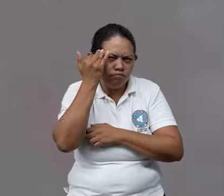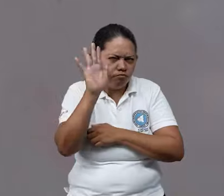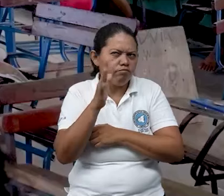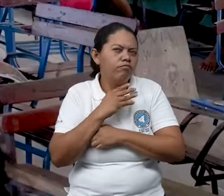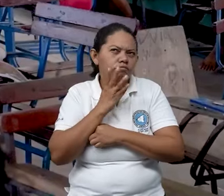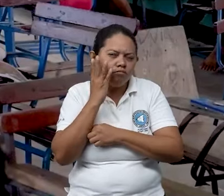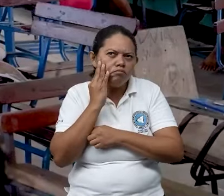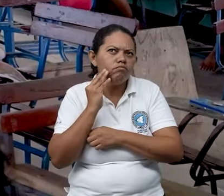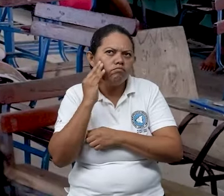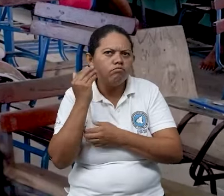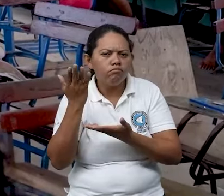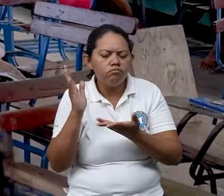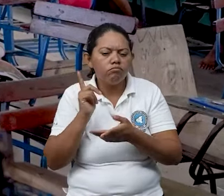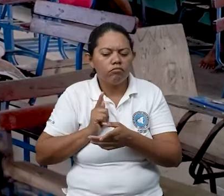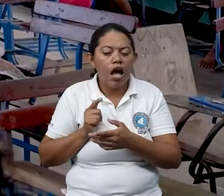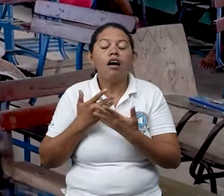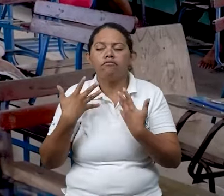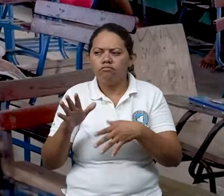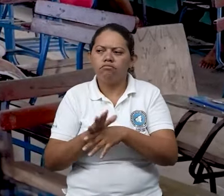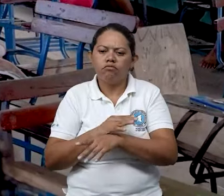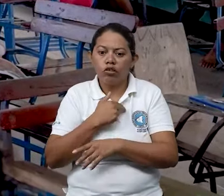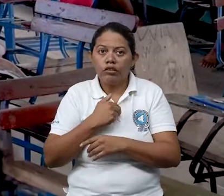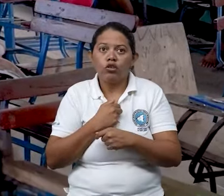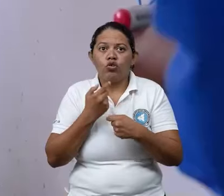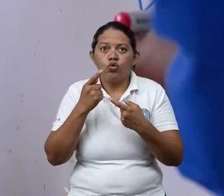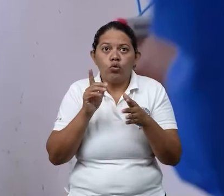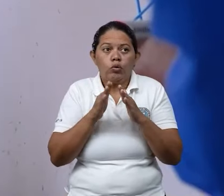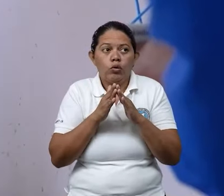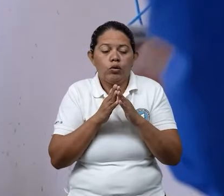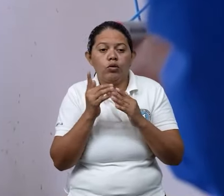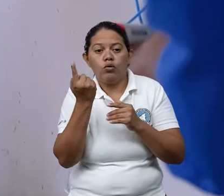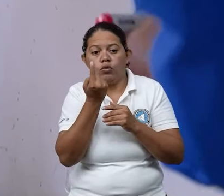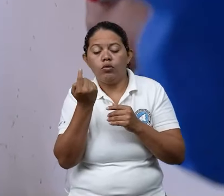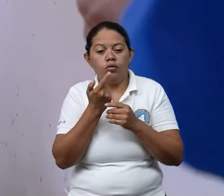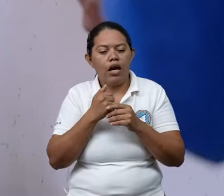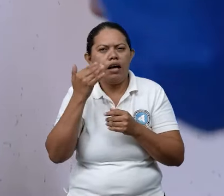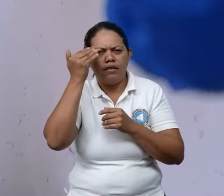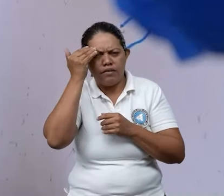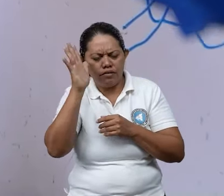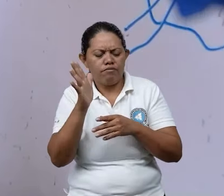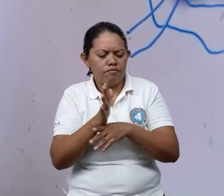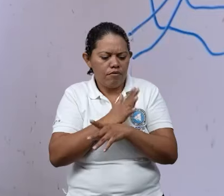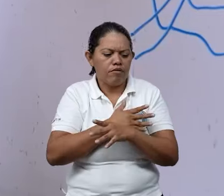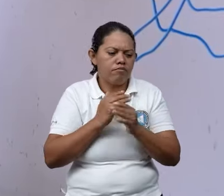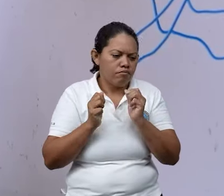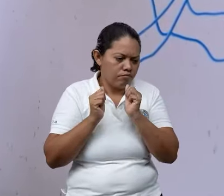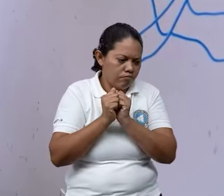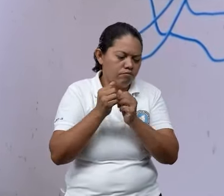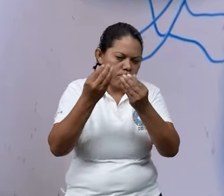de qué puede hacer y qué no puede hacer en ese tipo de eventualidad. El apoyo sobre los riesgos los tenemos